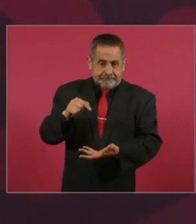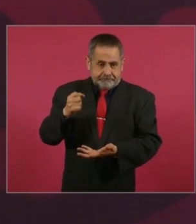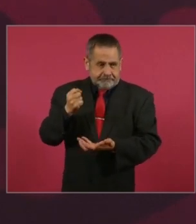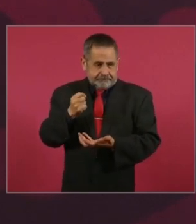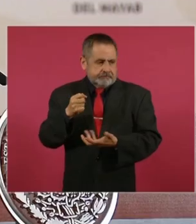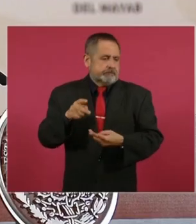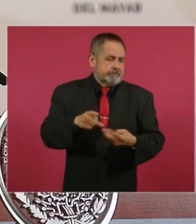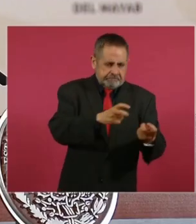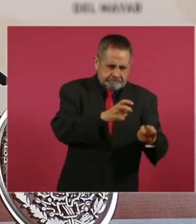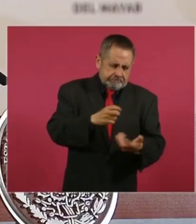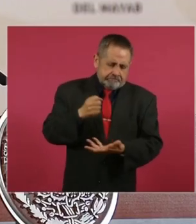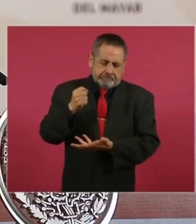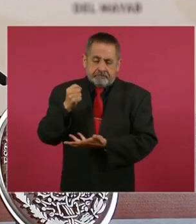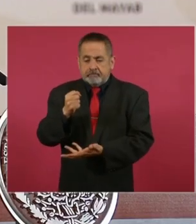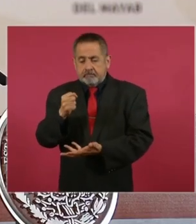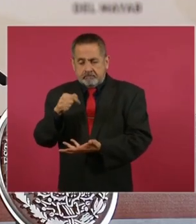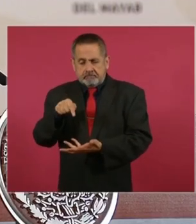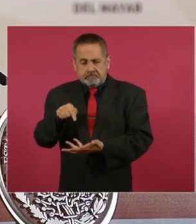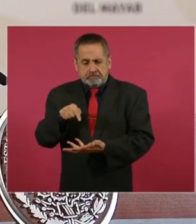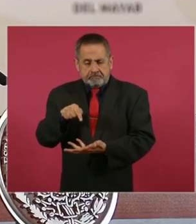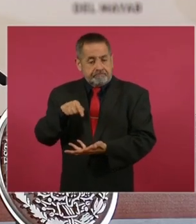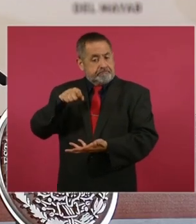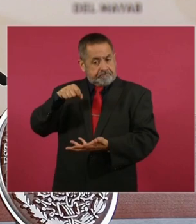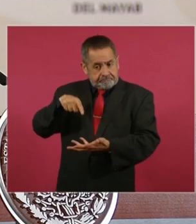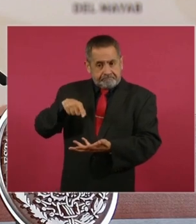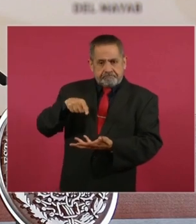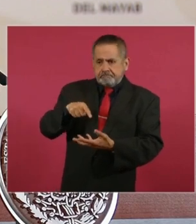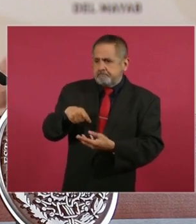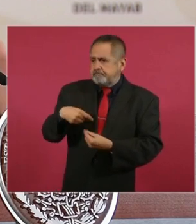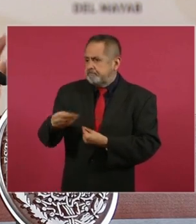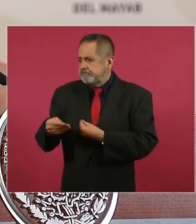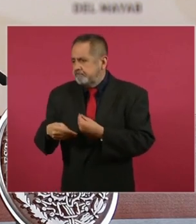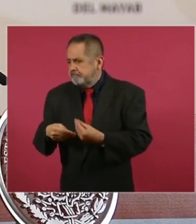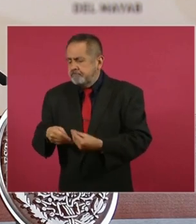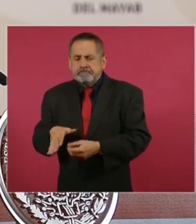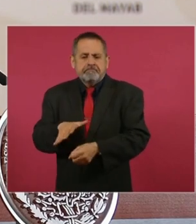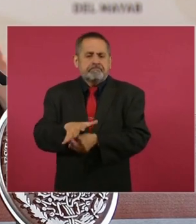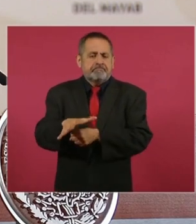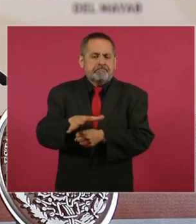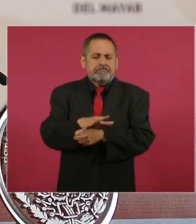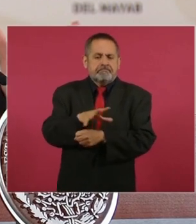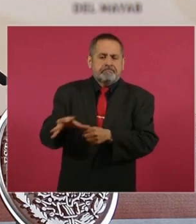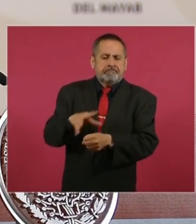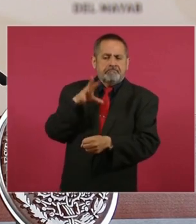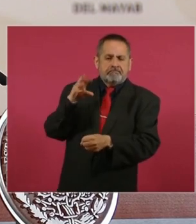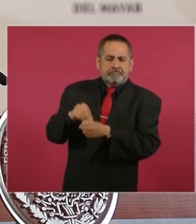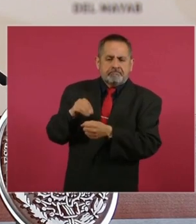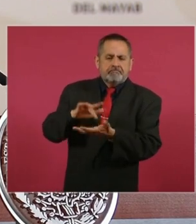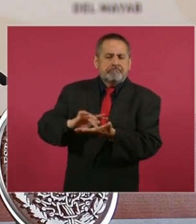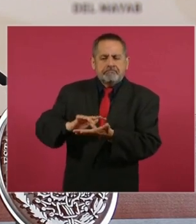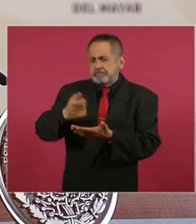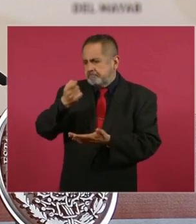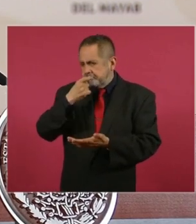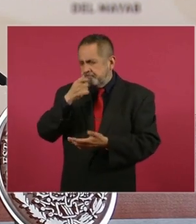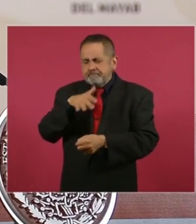podemos contar con todas las medicinas que necesita el pueblo